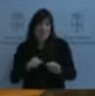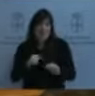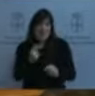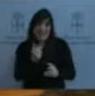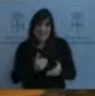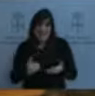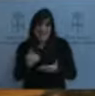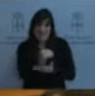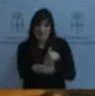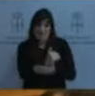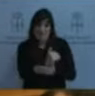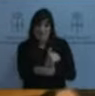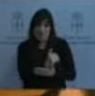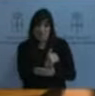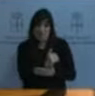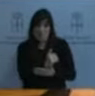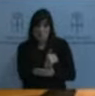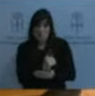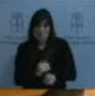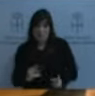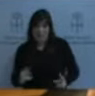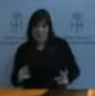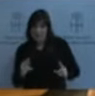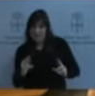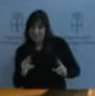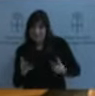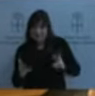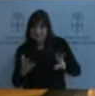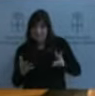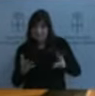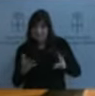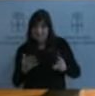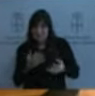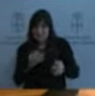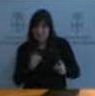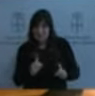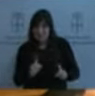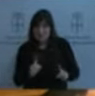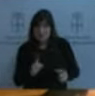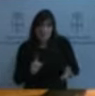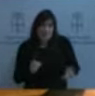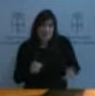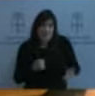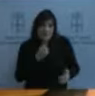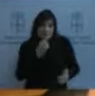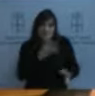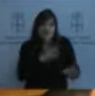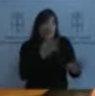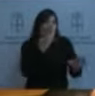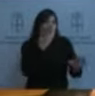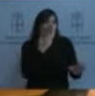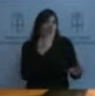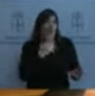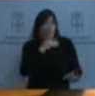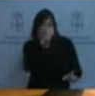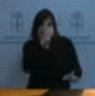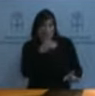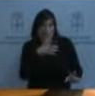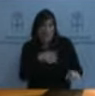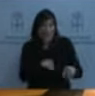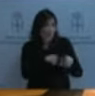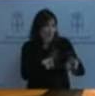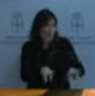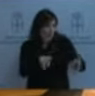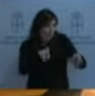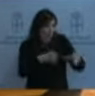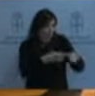parece lo más procedente. Bueno, en todo caso, está bien. Ya sé que el naranja está de moda, pero cuidado porque estas cosas se desinflan con